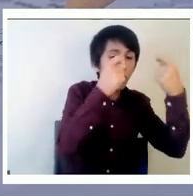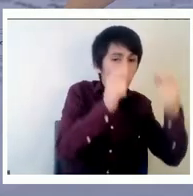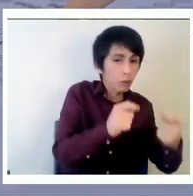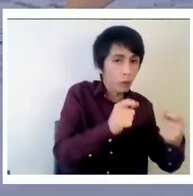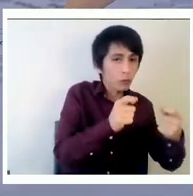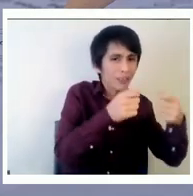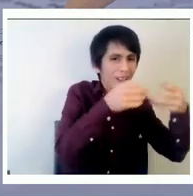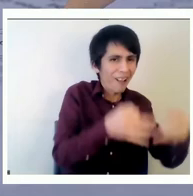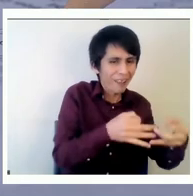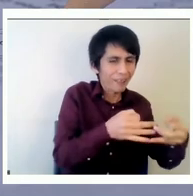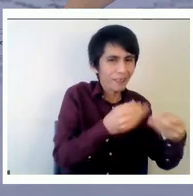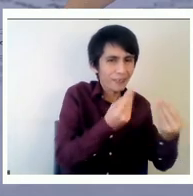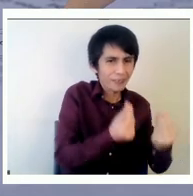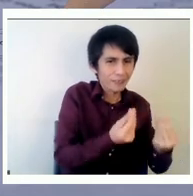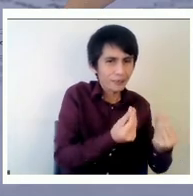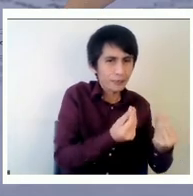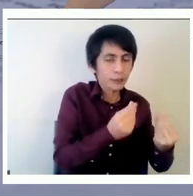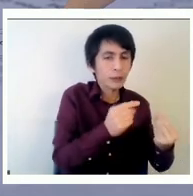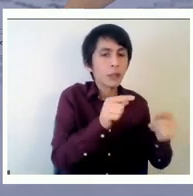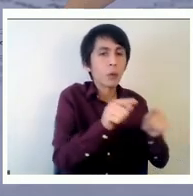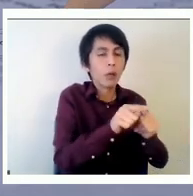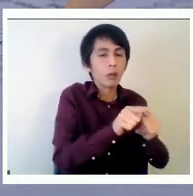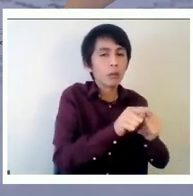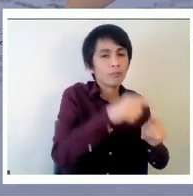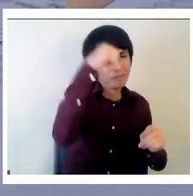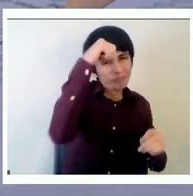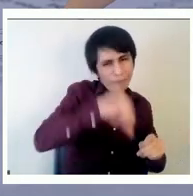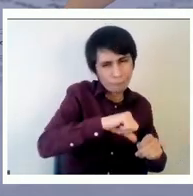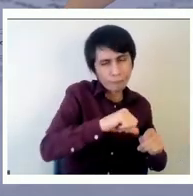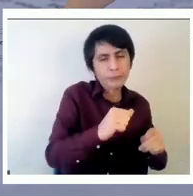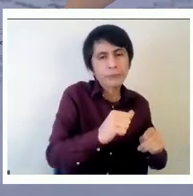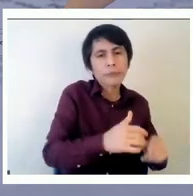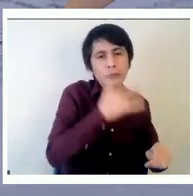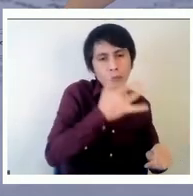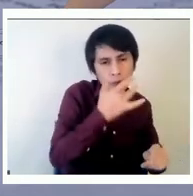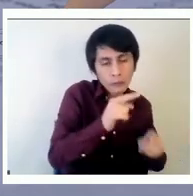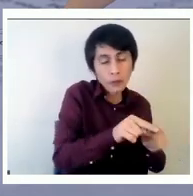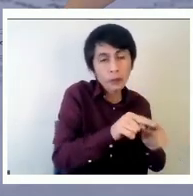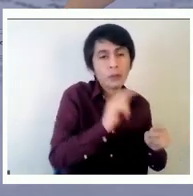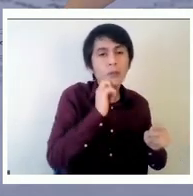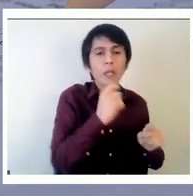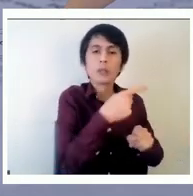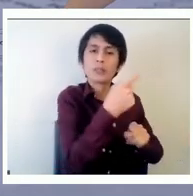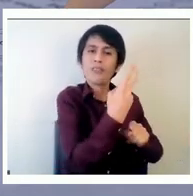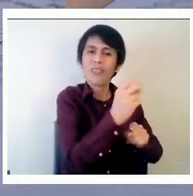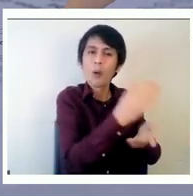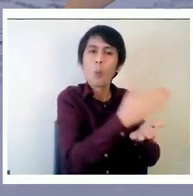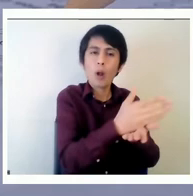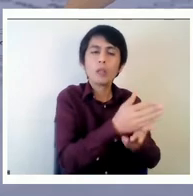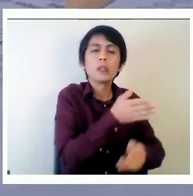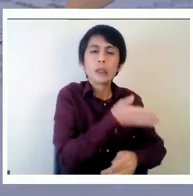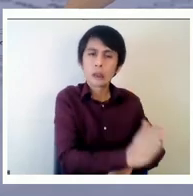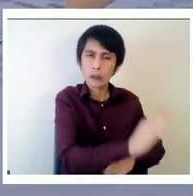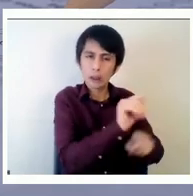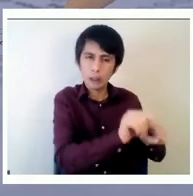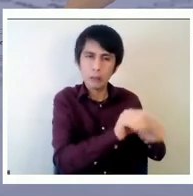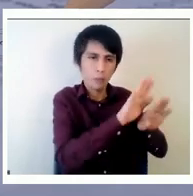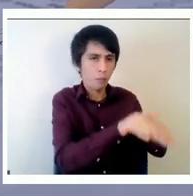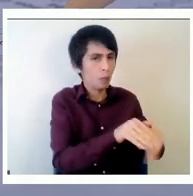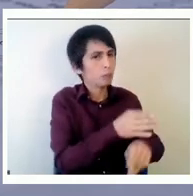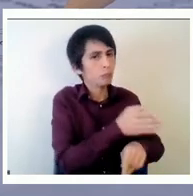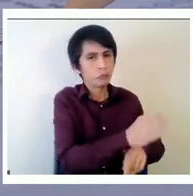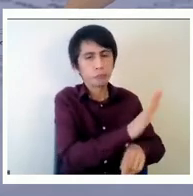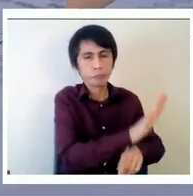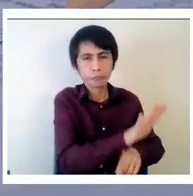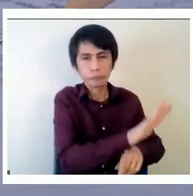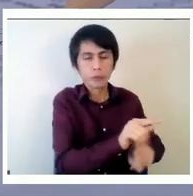120 permanecen en esta situación y la ley permite una última distinción entre estas